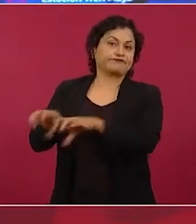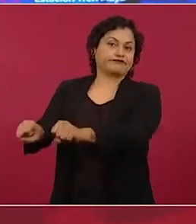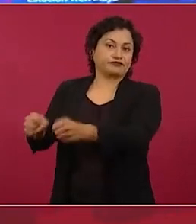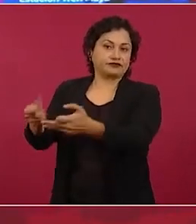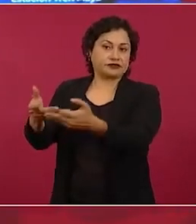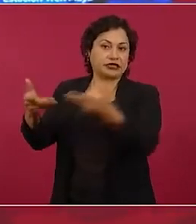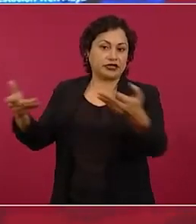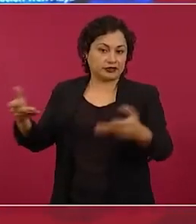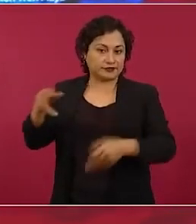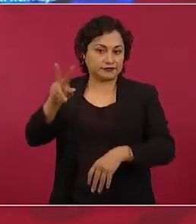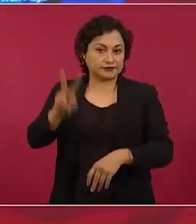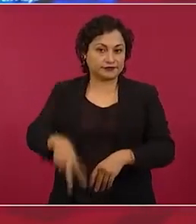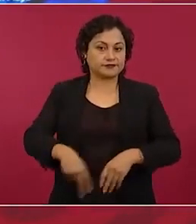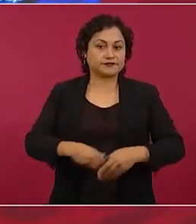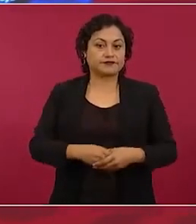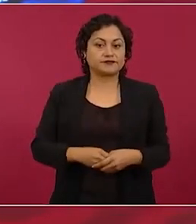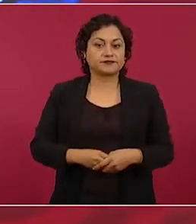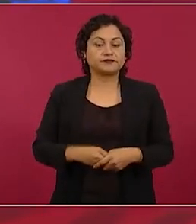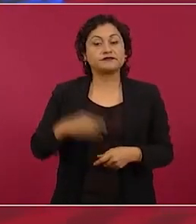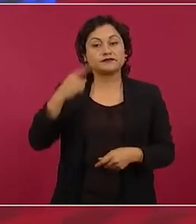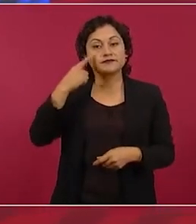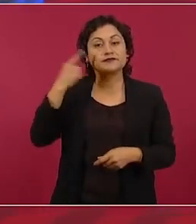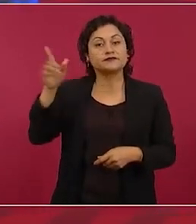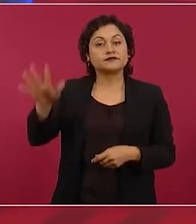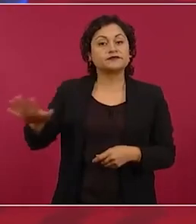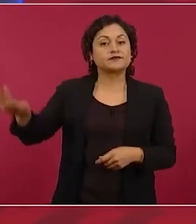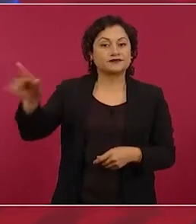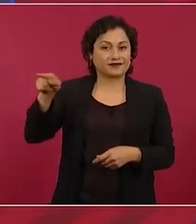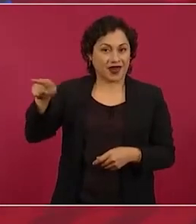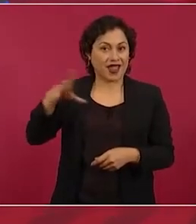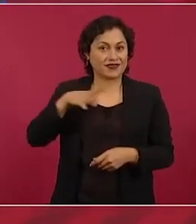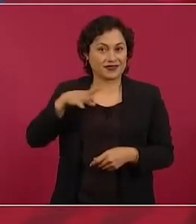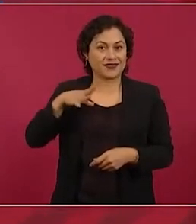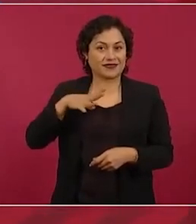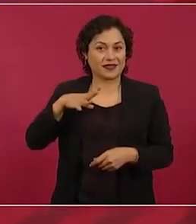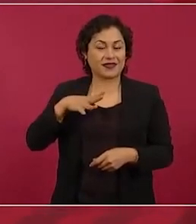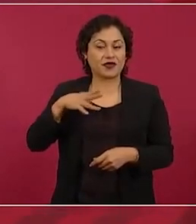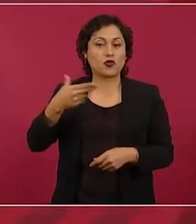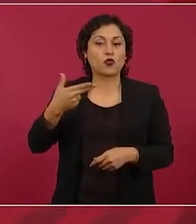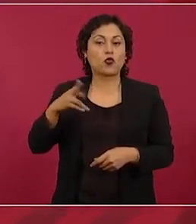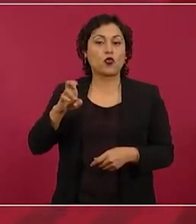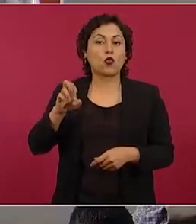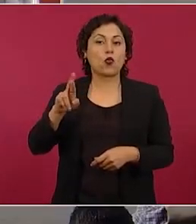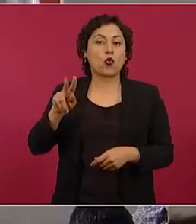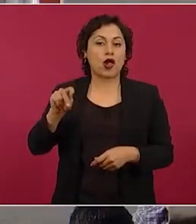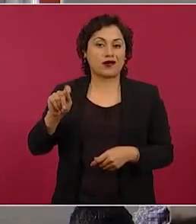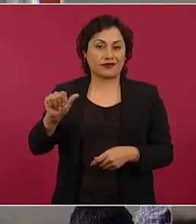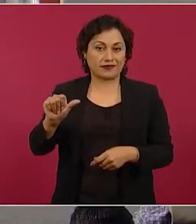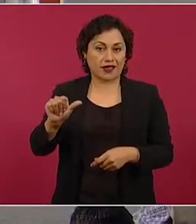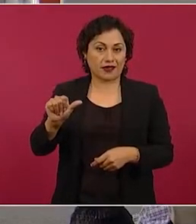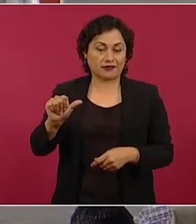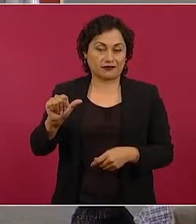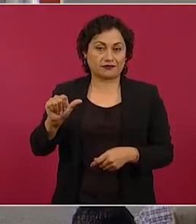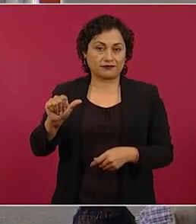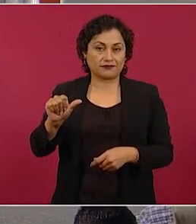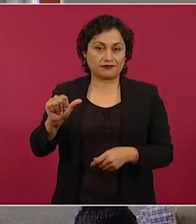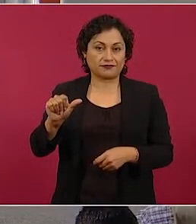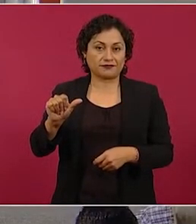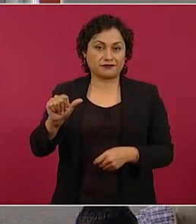Huerta, antes de